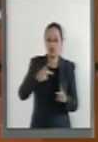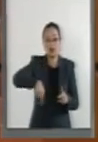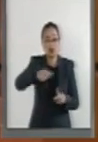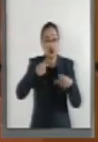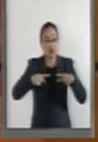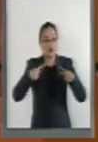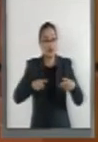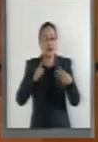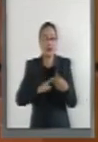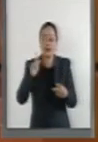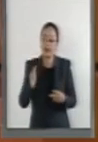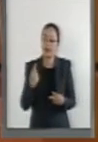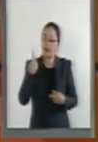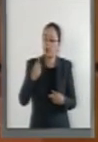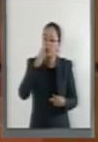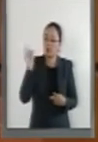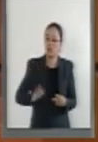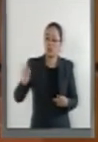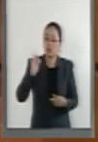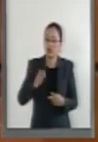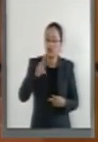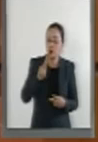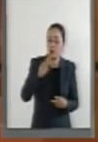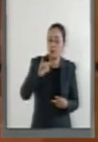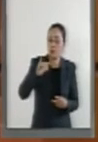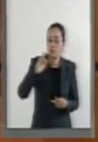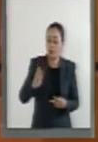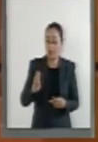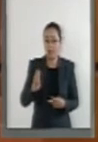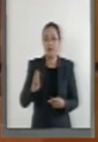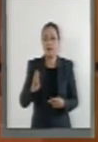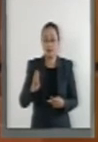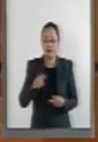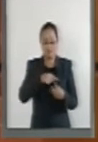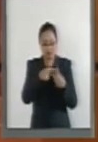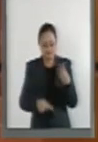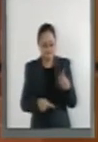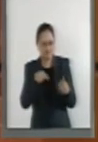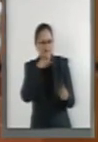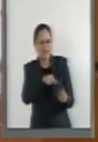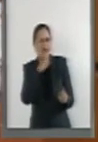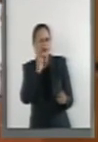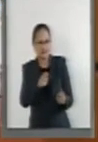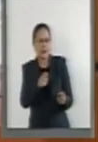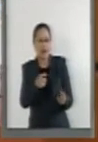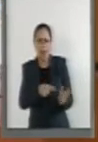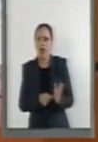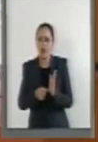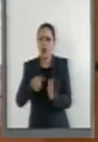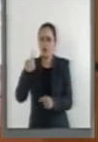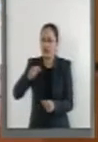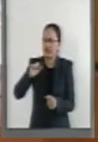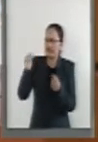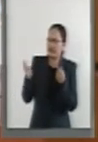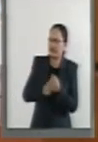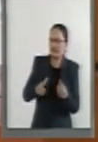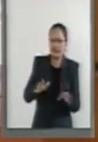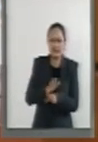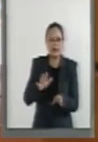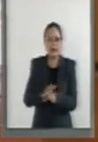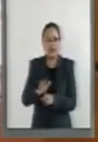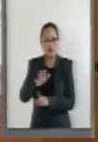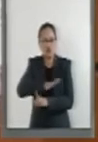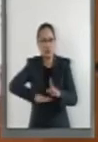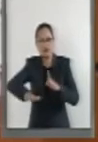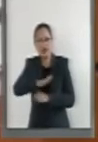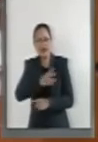y el 71% del Producto Interno Bruto se encuentran altamente expuestos a los impactos adversos del cambio